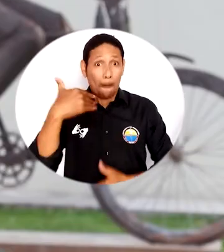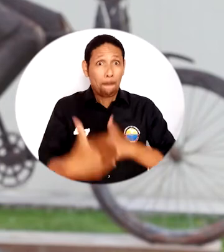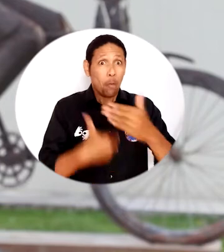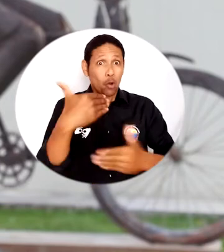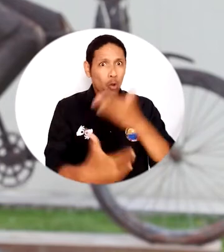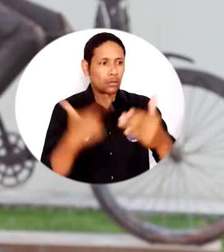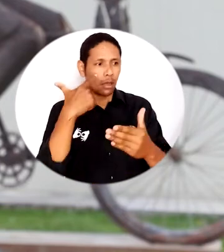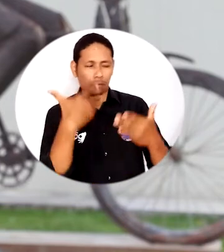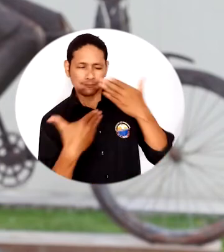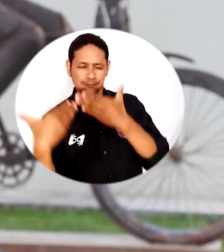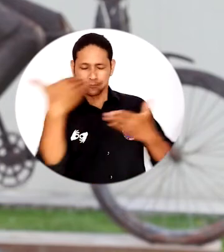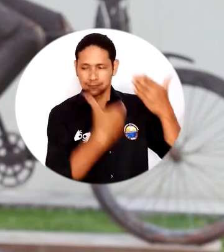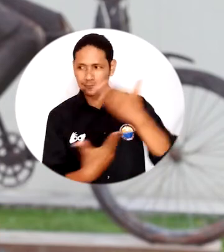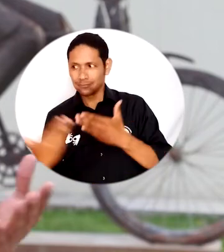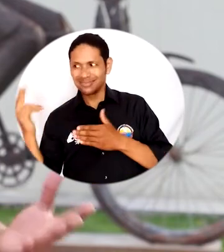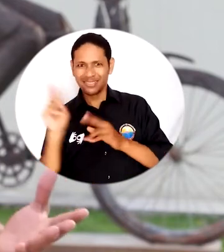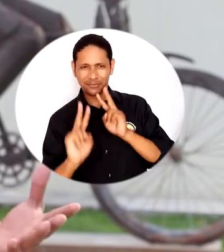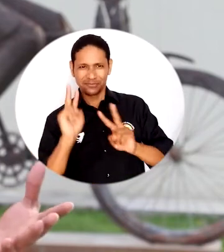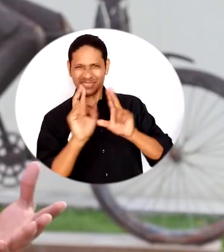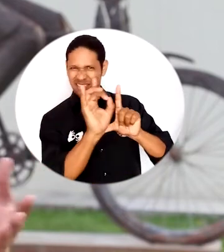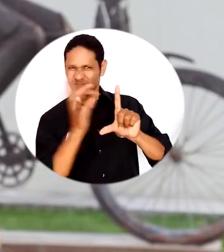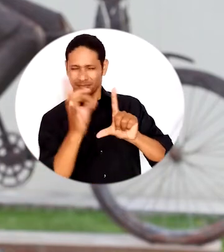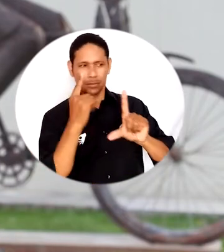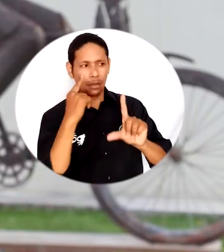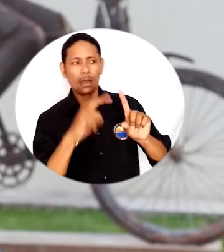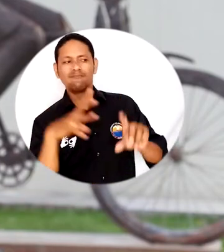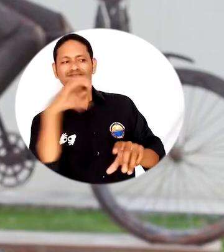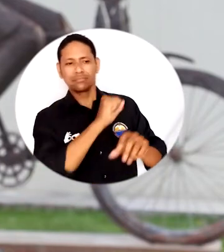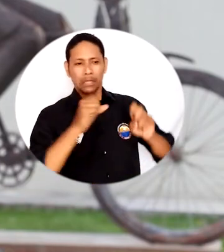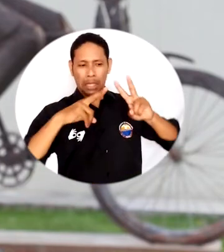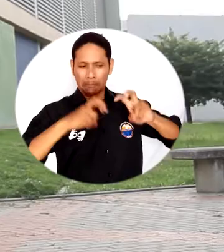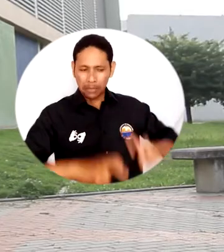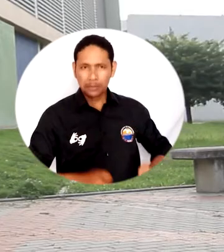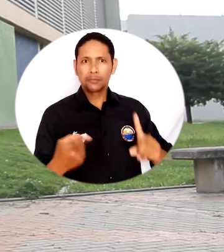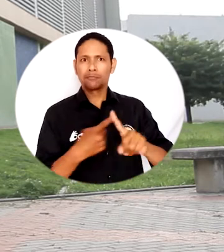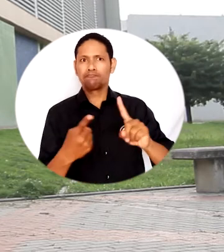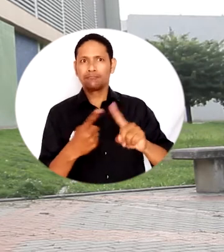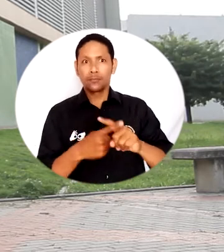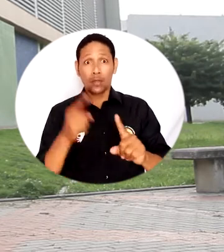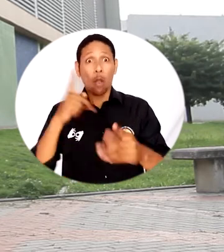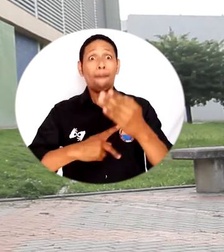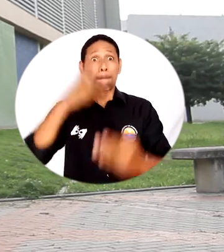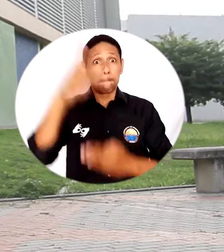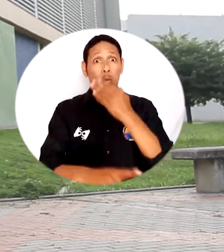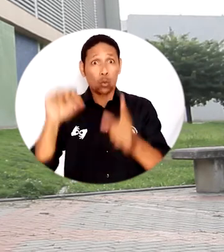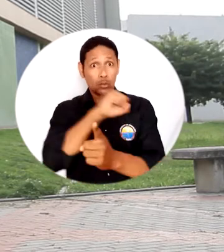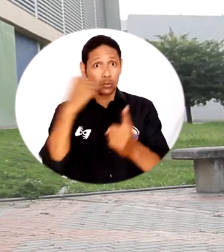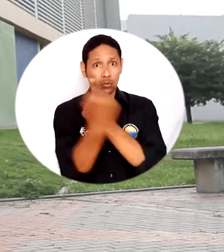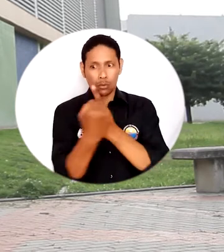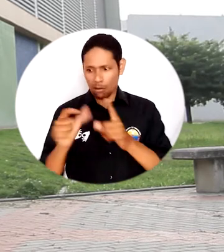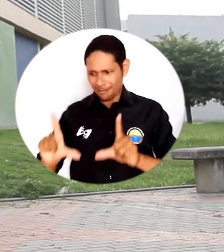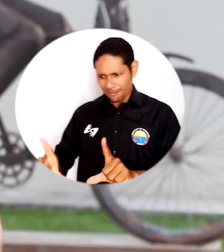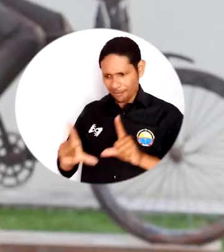Durante el proceso de evaluación, los pares conocieron el crecimiento de la institución en factores como investigación, proyección social, graduados,